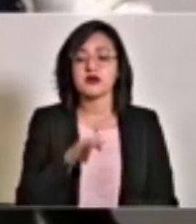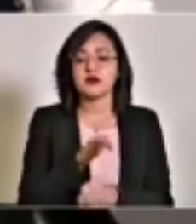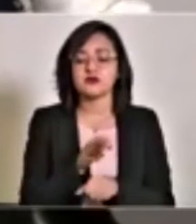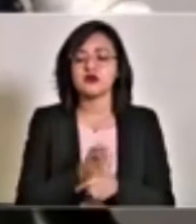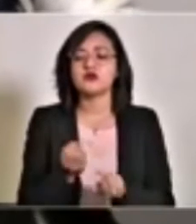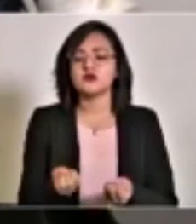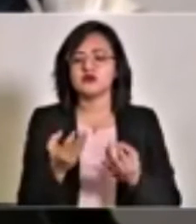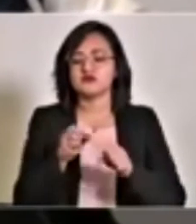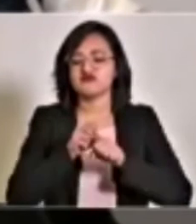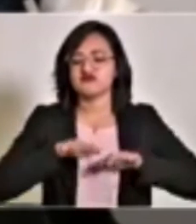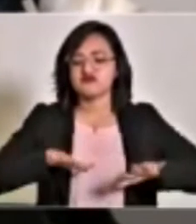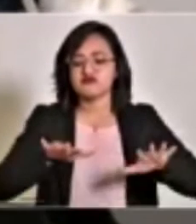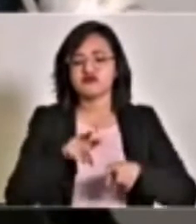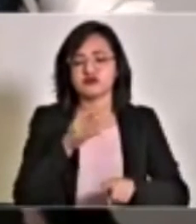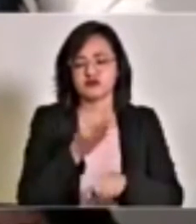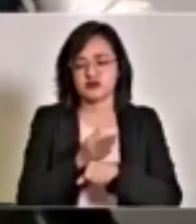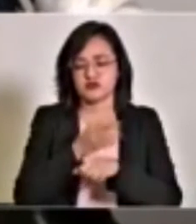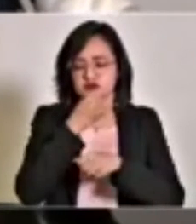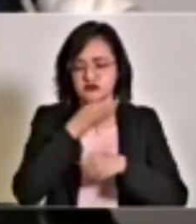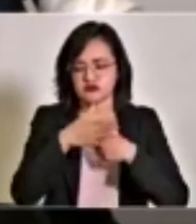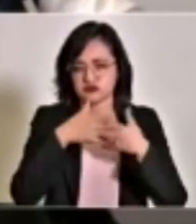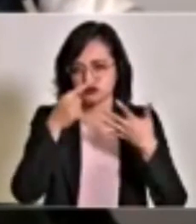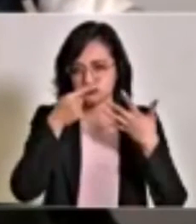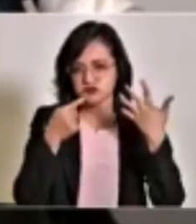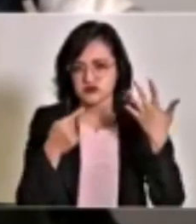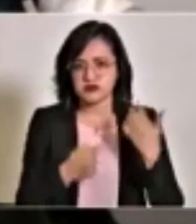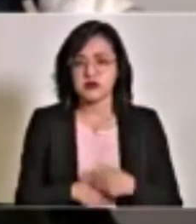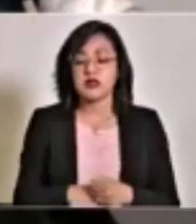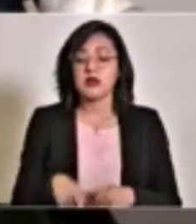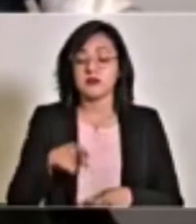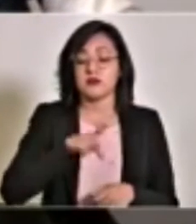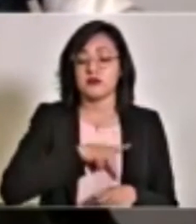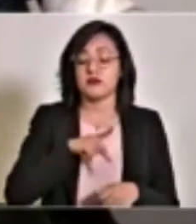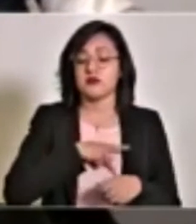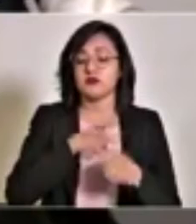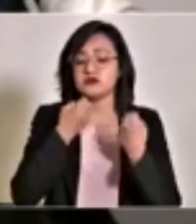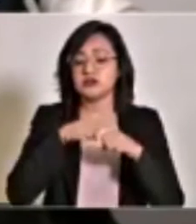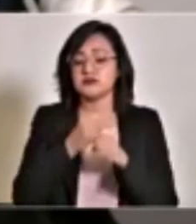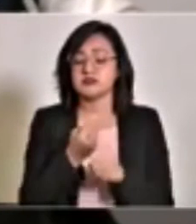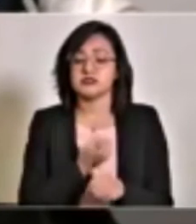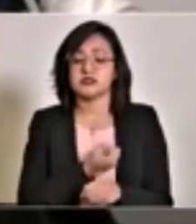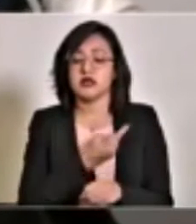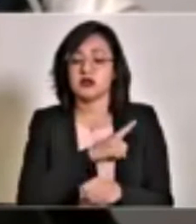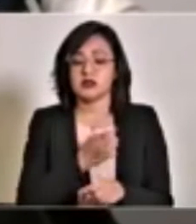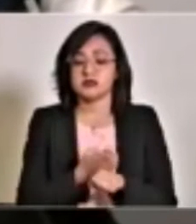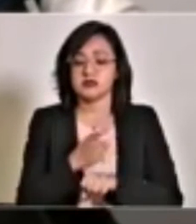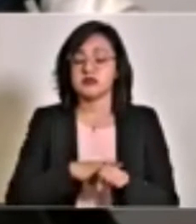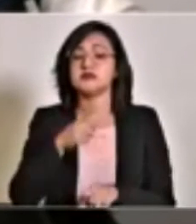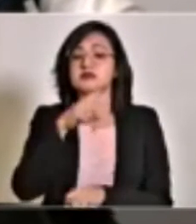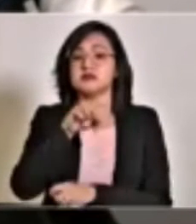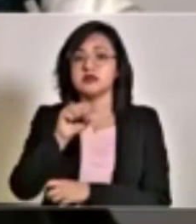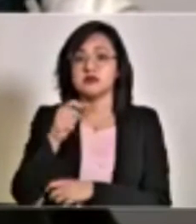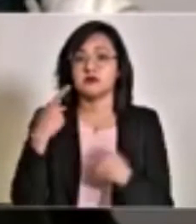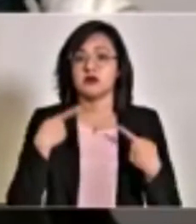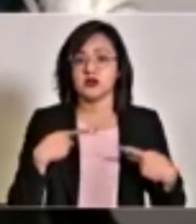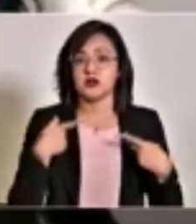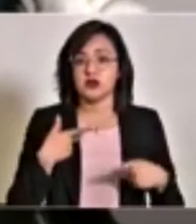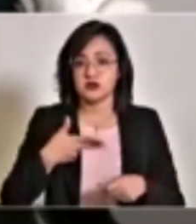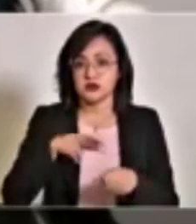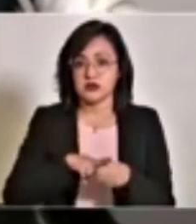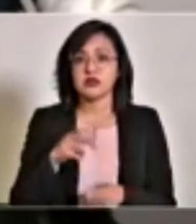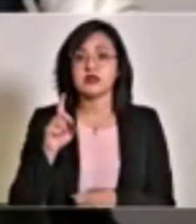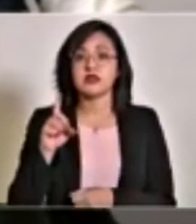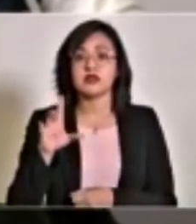distribuidos de la siguiente manera. En la red hospitalaria de los servicios de salud, 160 pacientes y